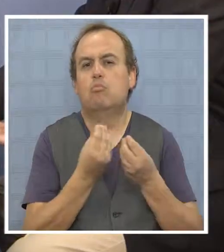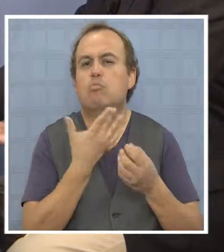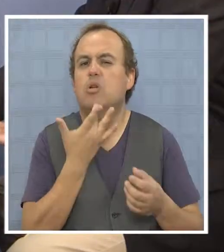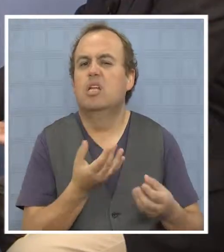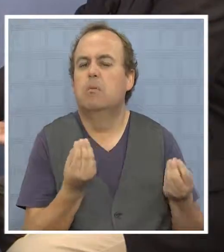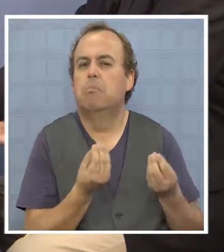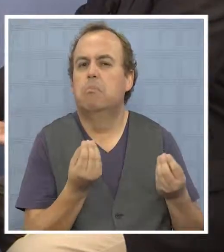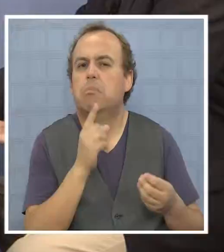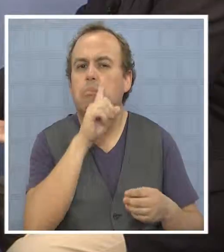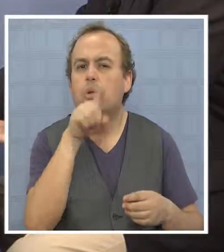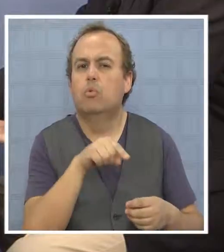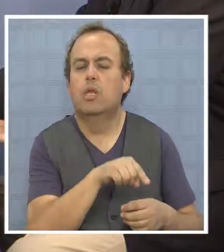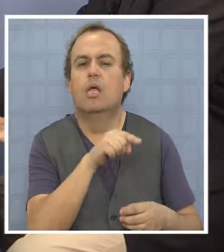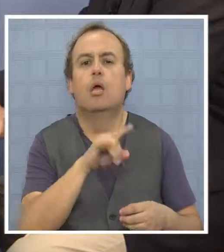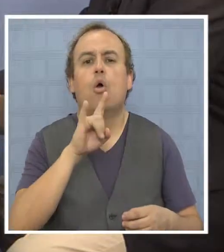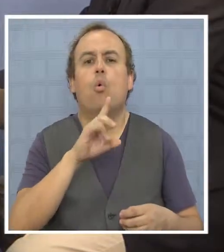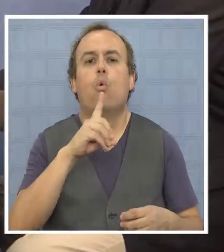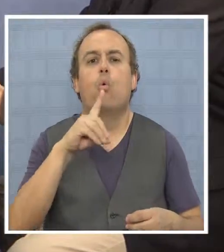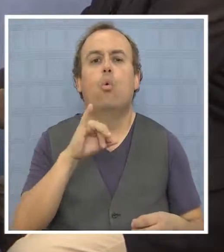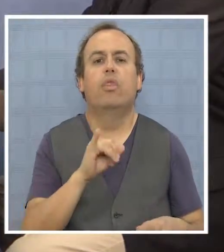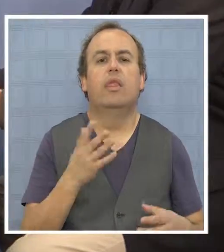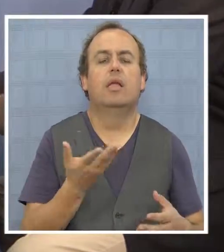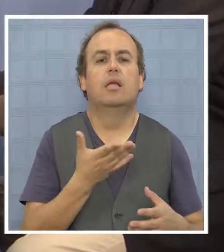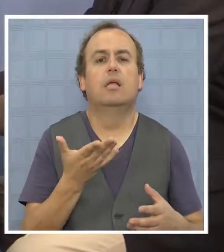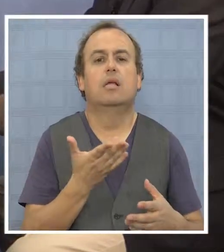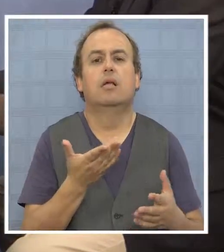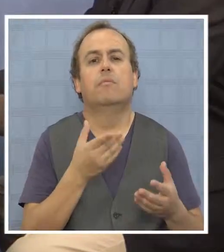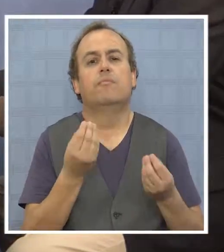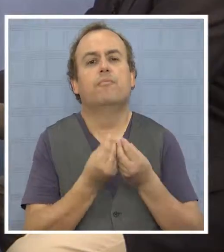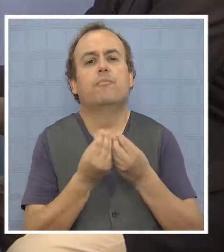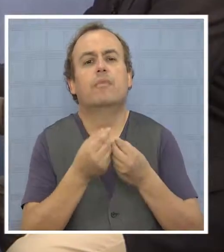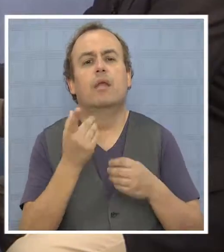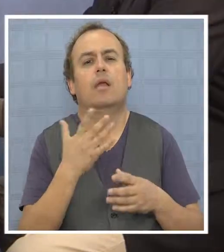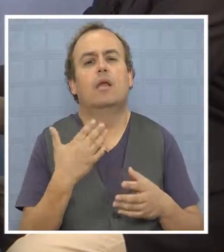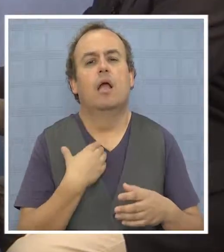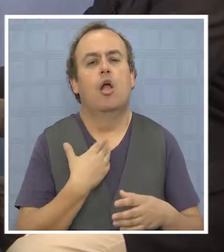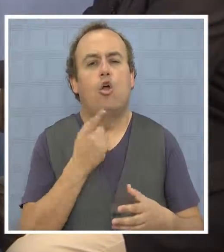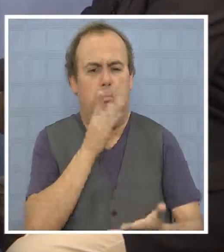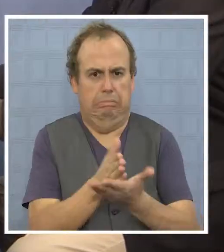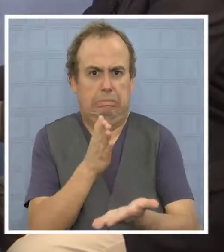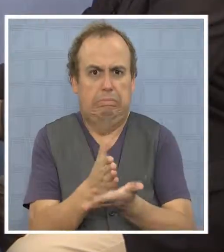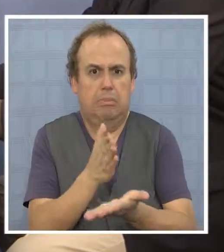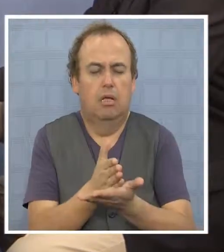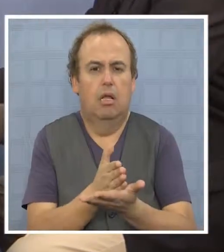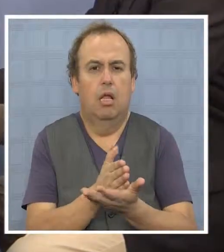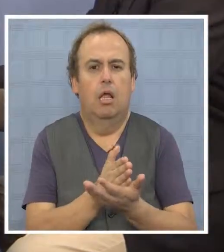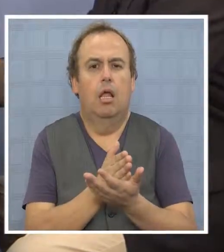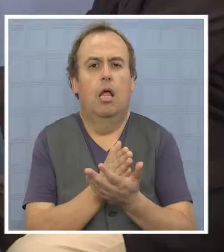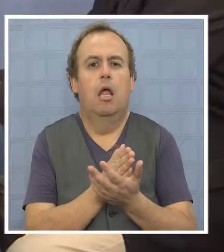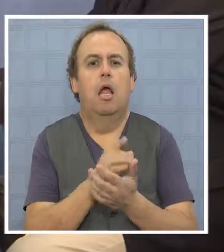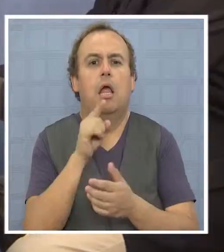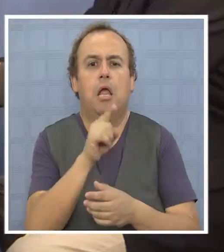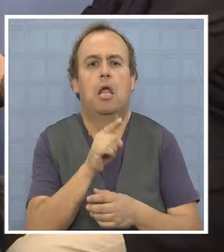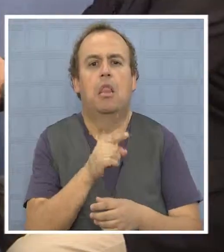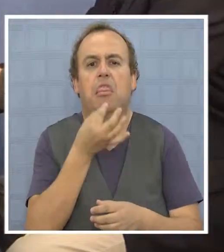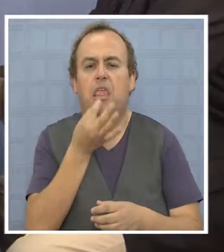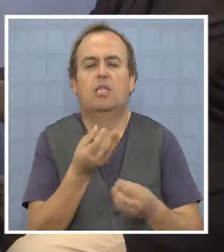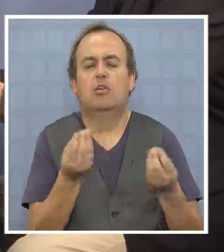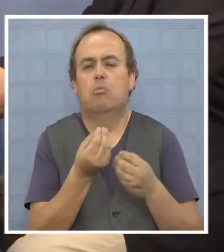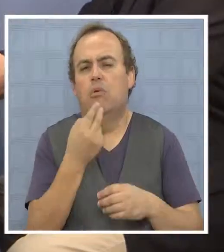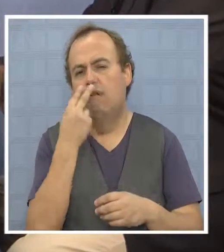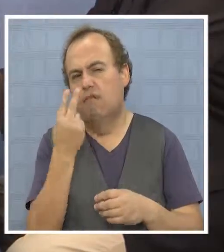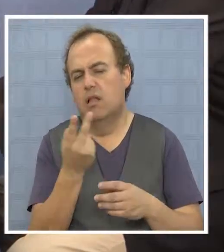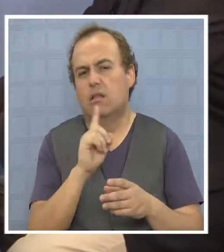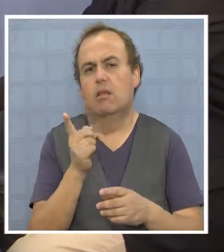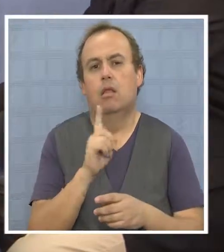que dicen en relación, que la UDI de alguna manera ejerce, entre comillas, una dictadura al interior del gobierno? Lo que ellos dicen, lo que se